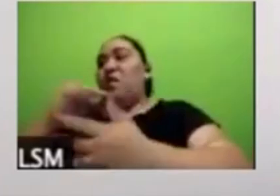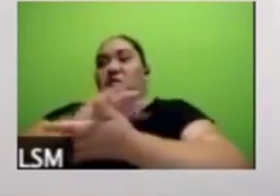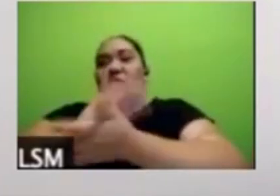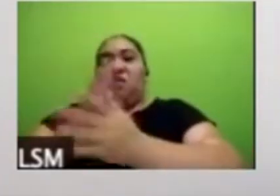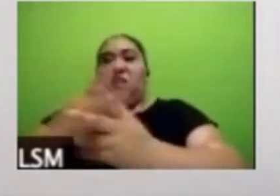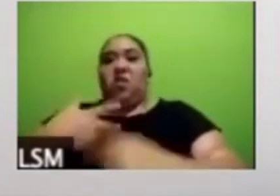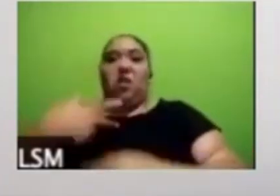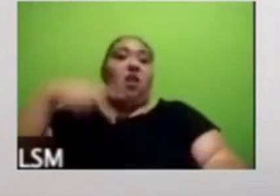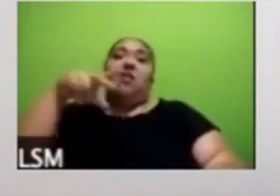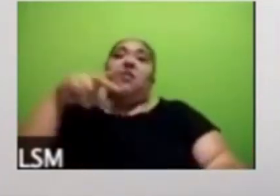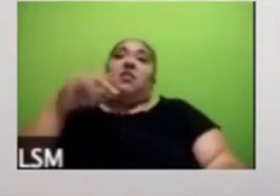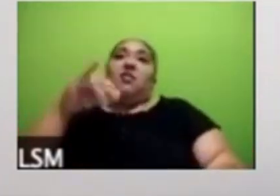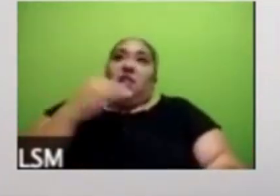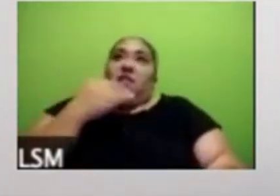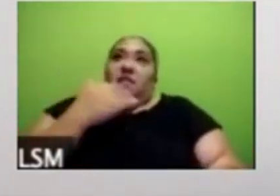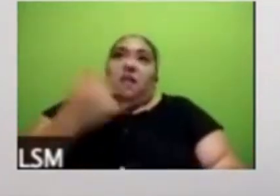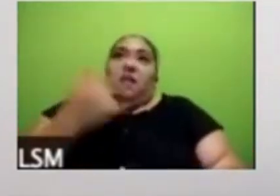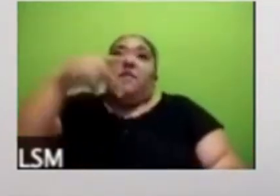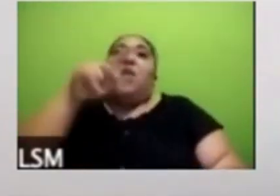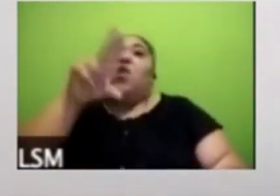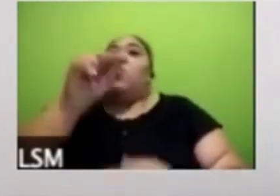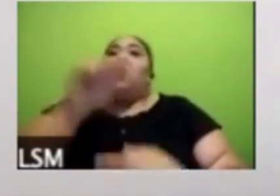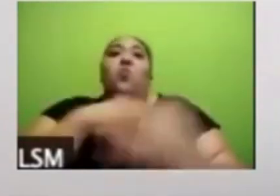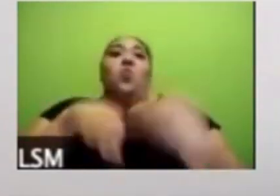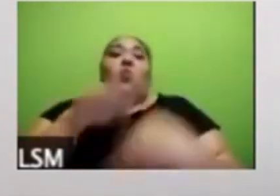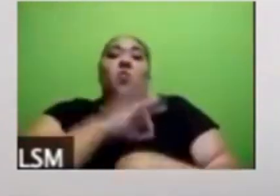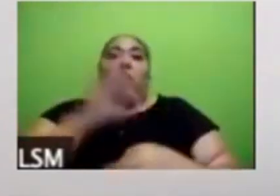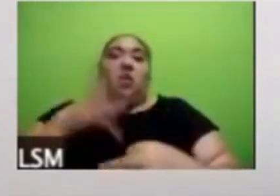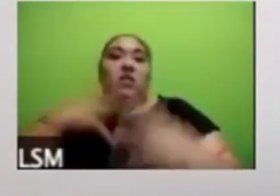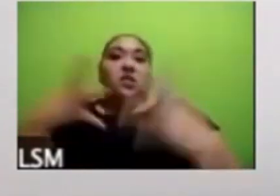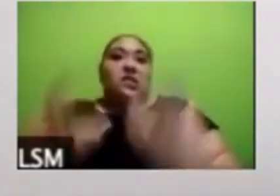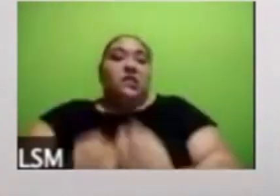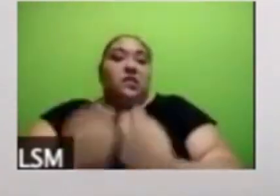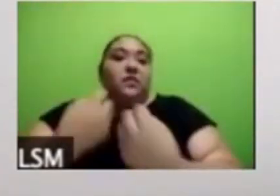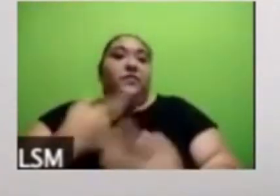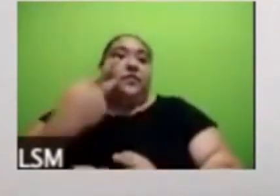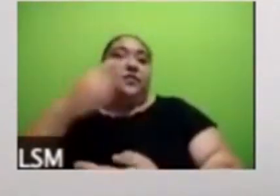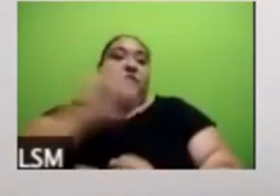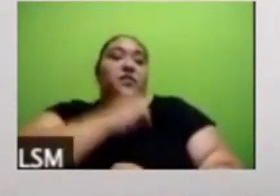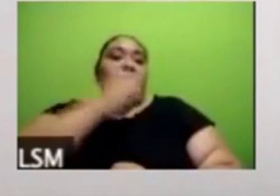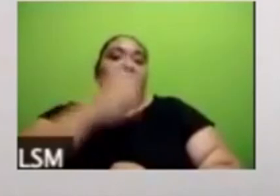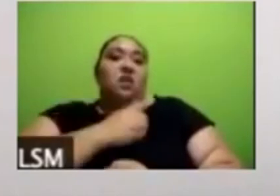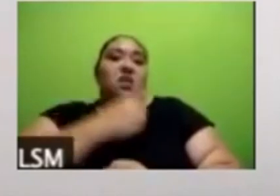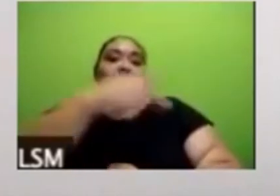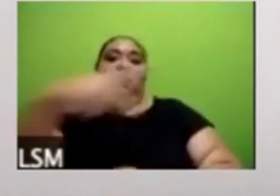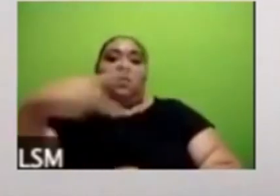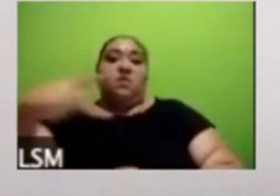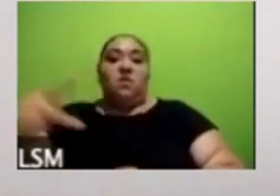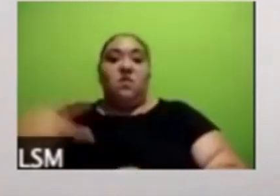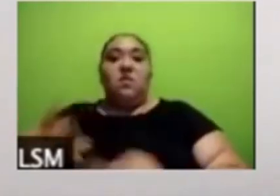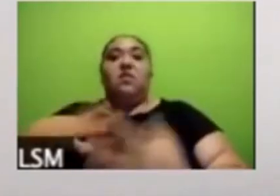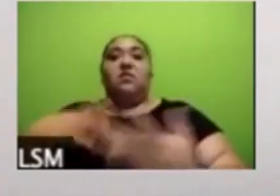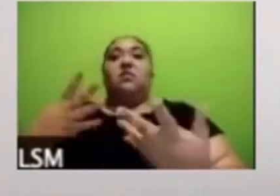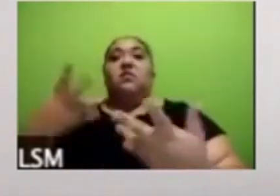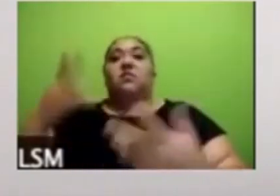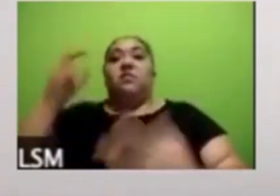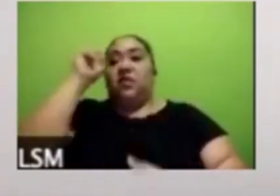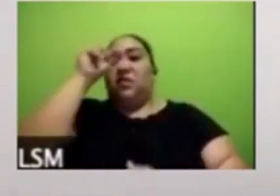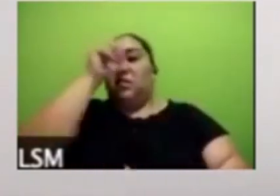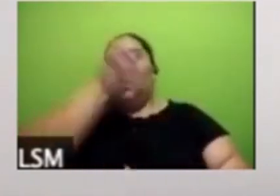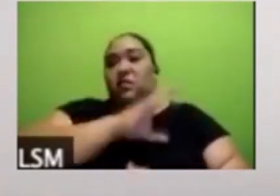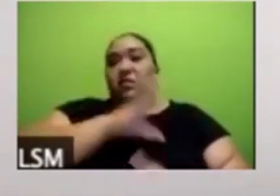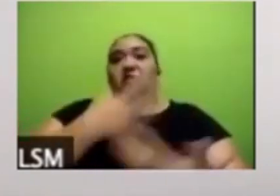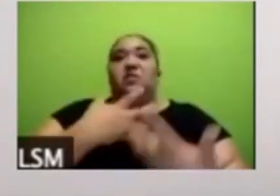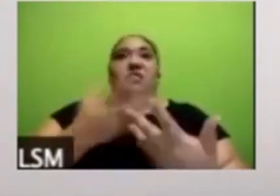solamente por las condiciones de salud propias sino por cuestiones de infraestructura hospitalaria de mala calidad de la